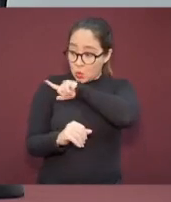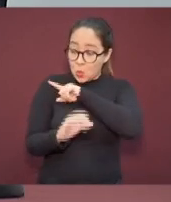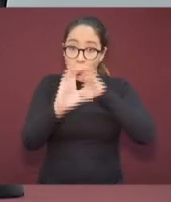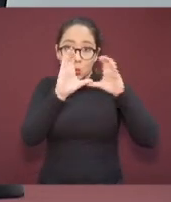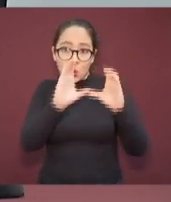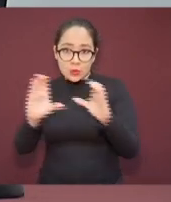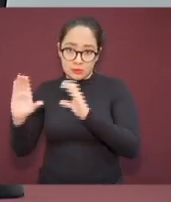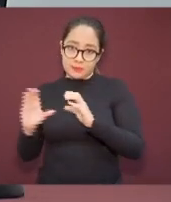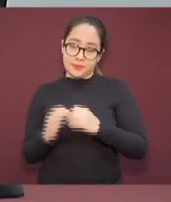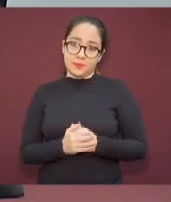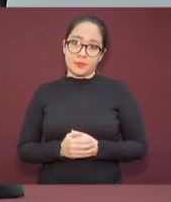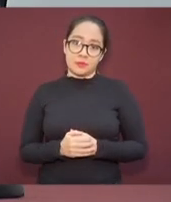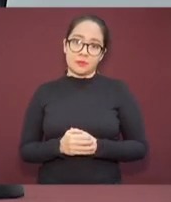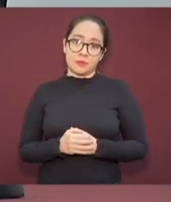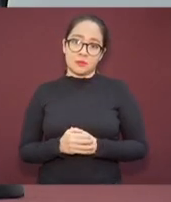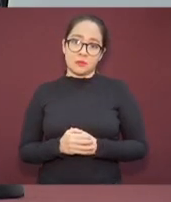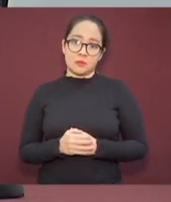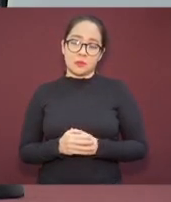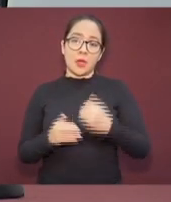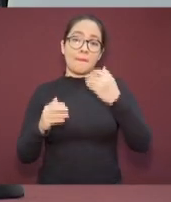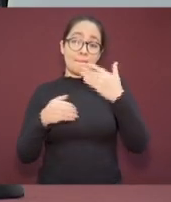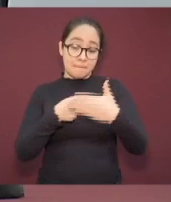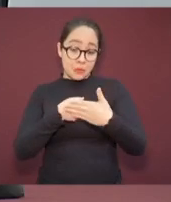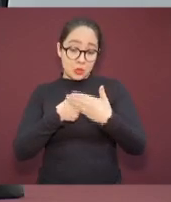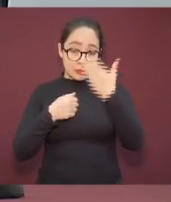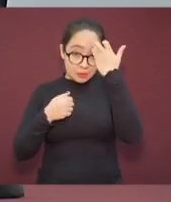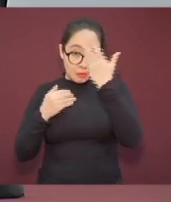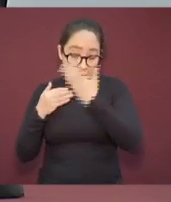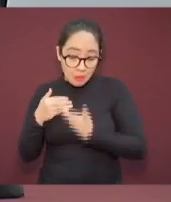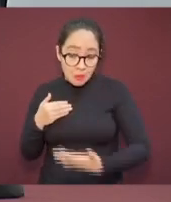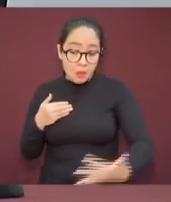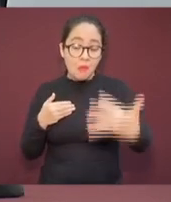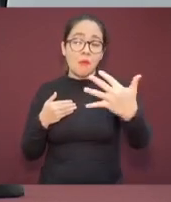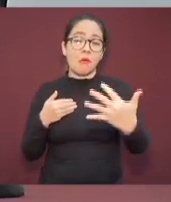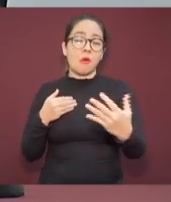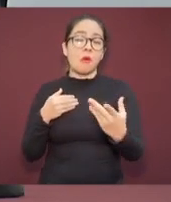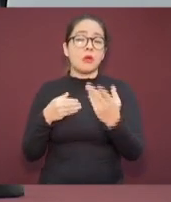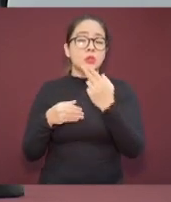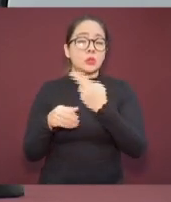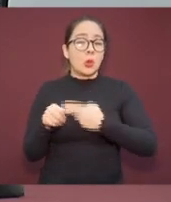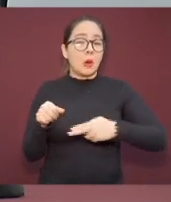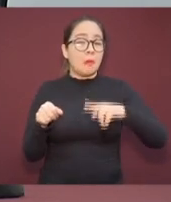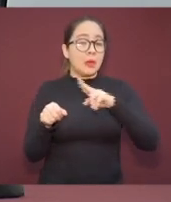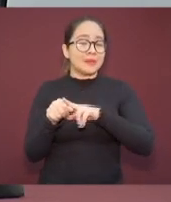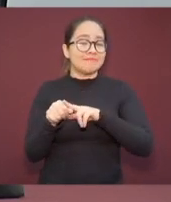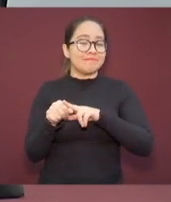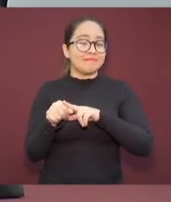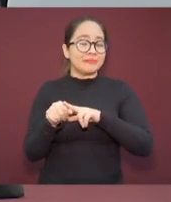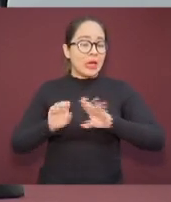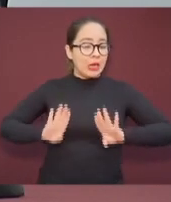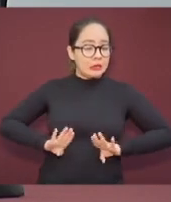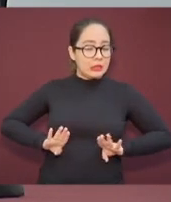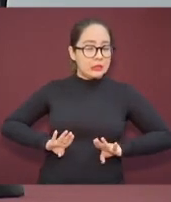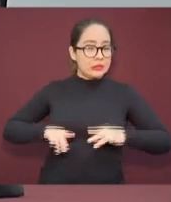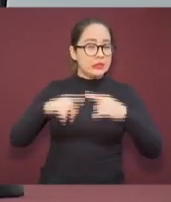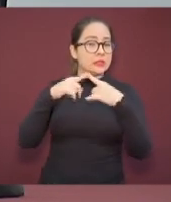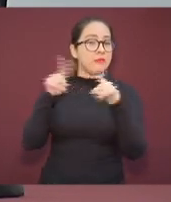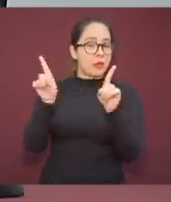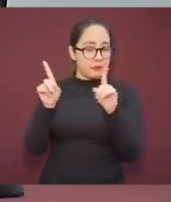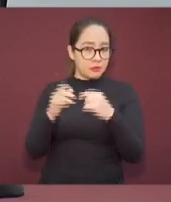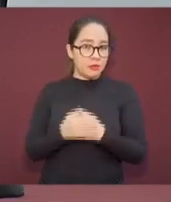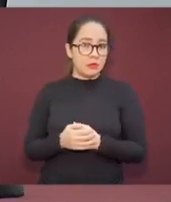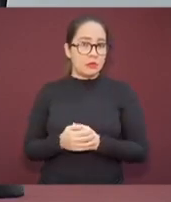regreso a una nueva normalidad. Habrá una semaforización por